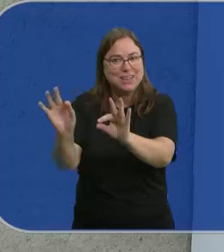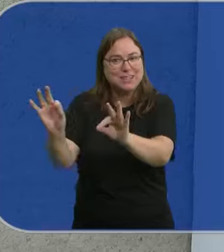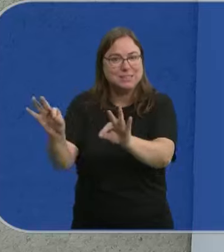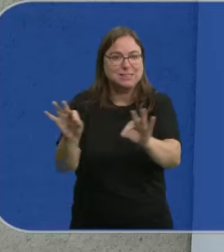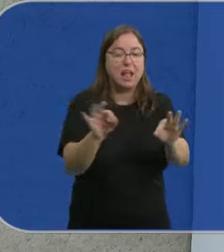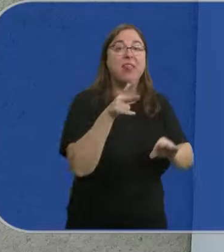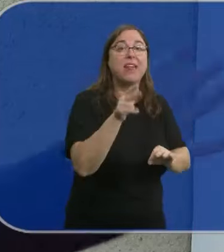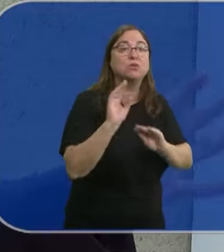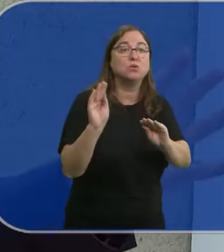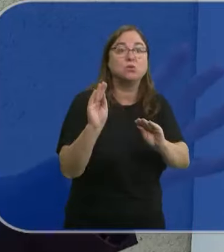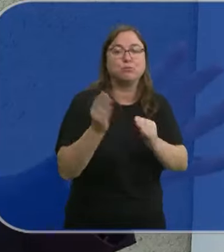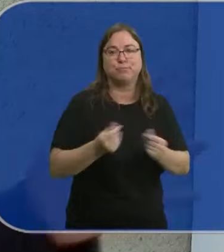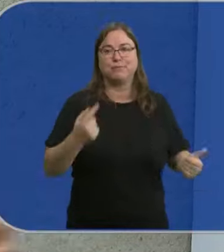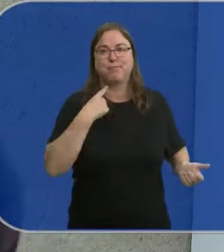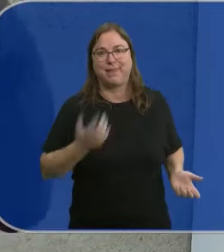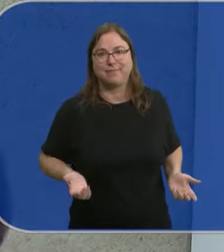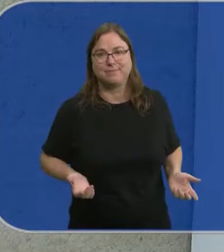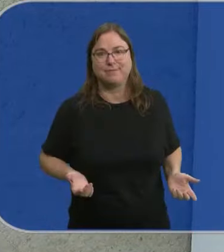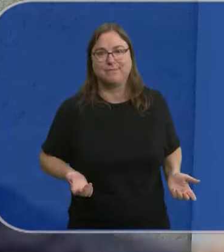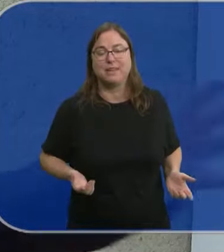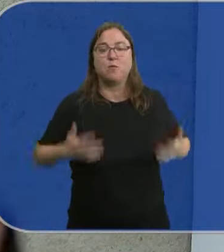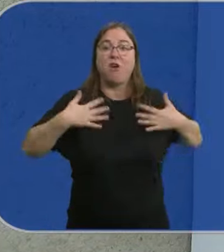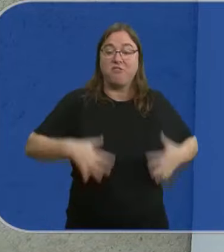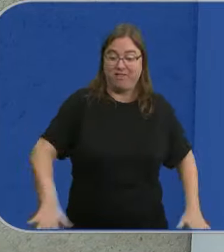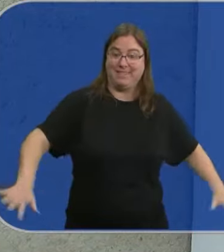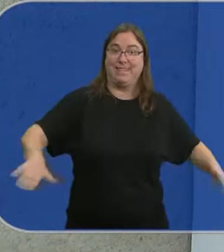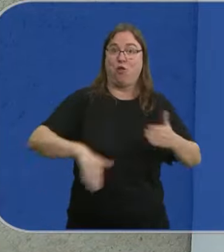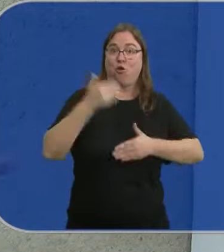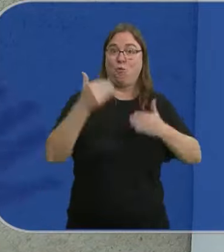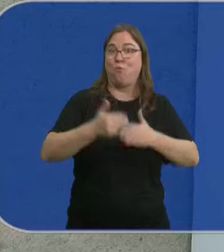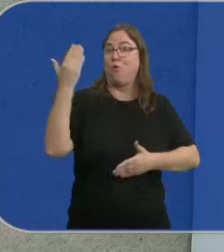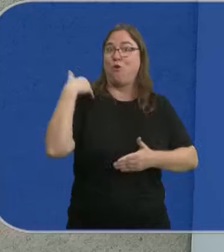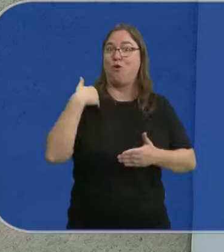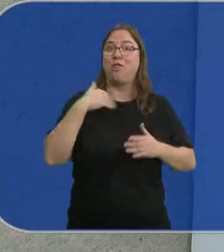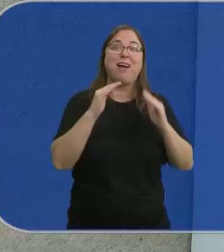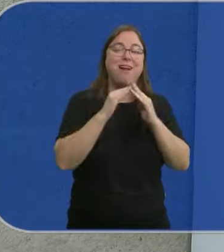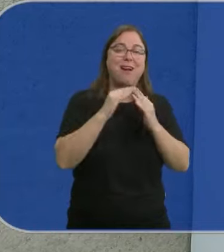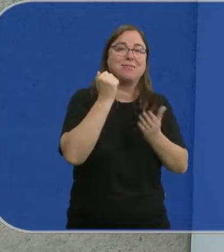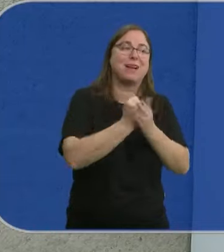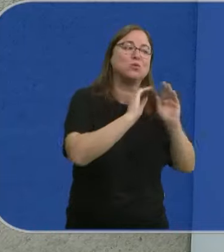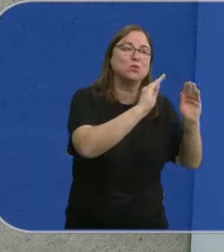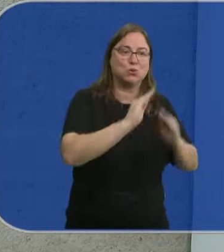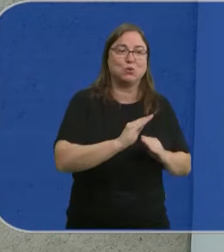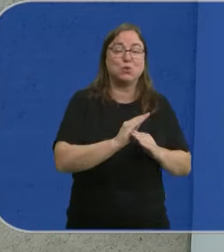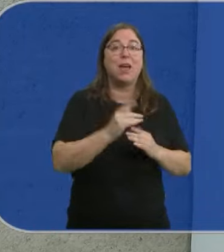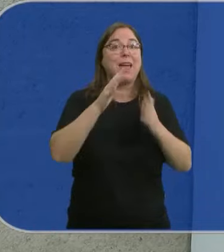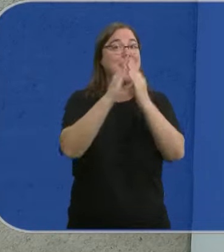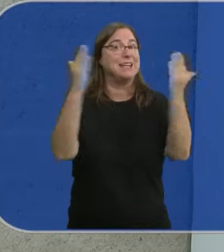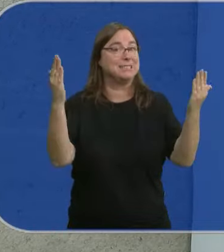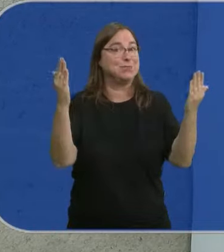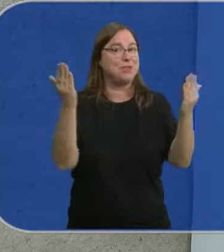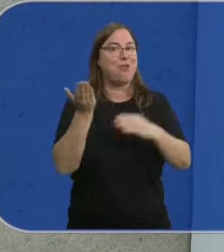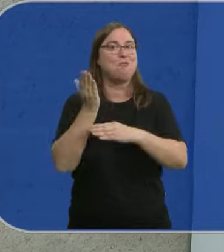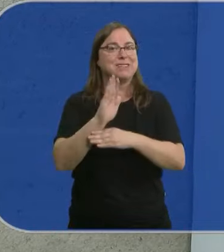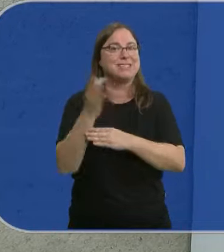lo llevaban con los derechos y desapareció. Aparecen los vestidos de moda de la época o del hogar o lo que sea. Por lo tanto, esta exposición